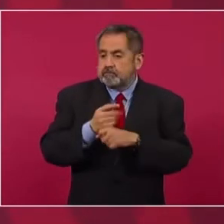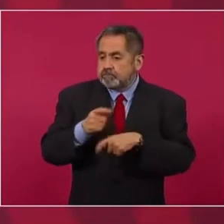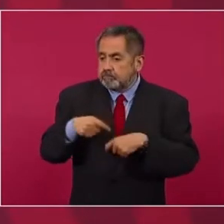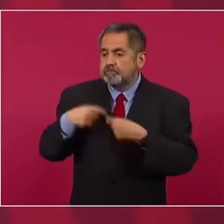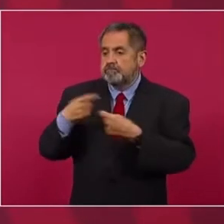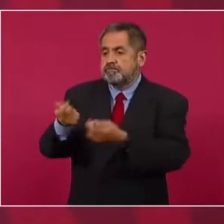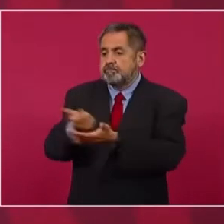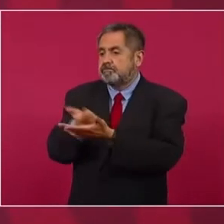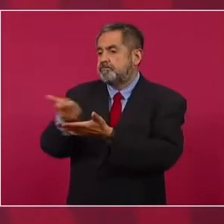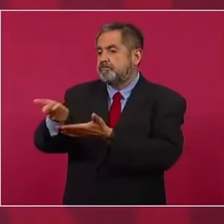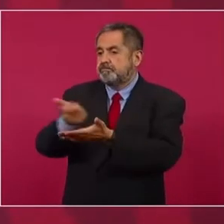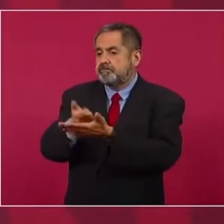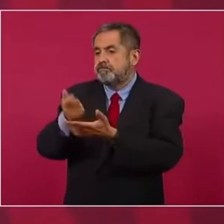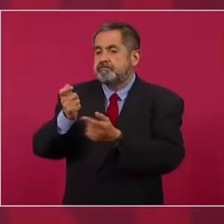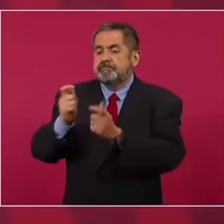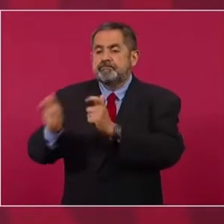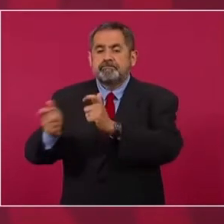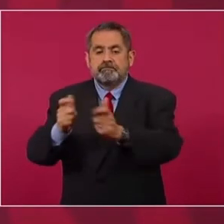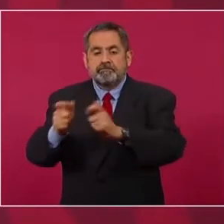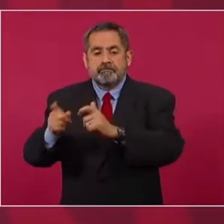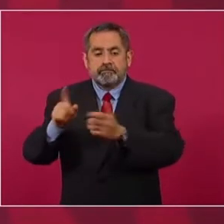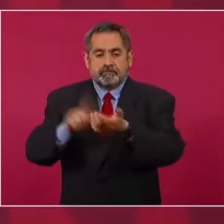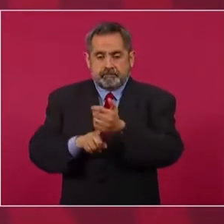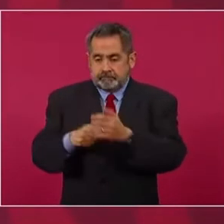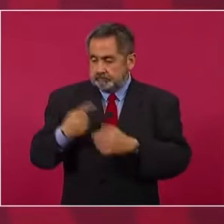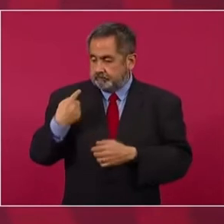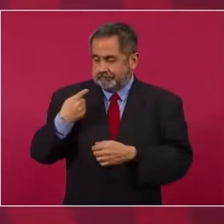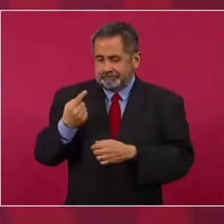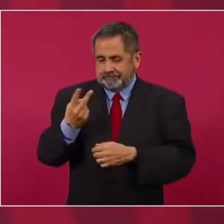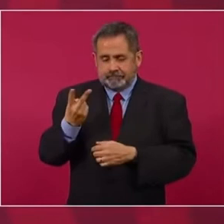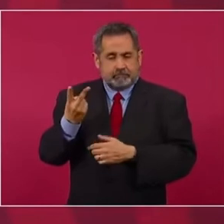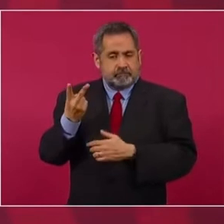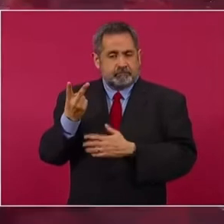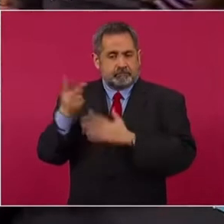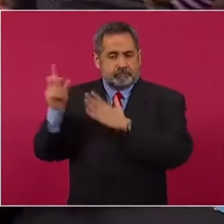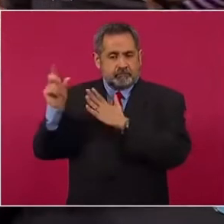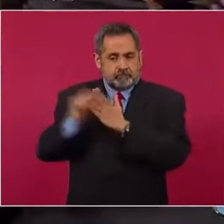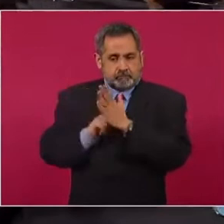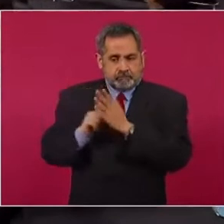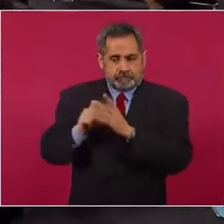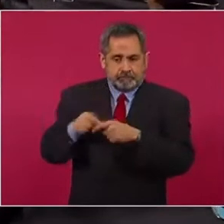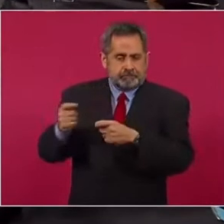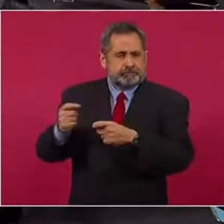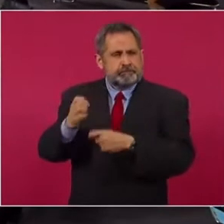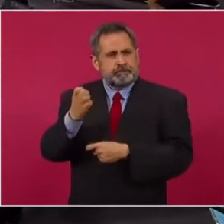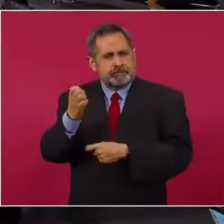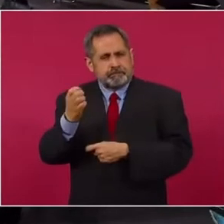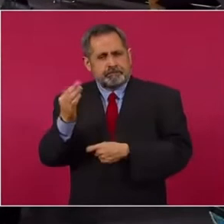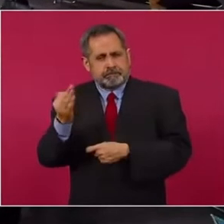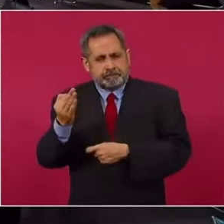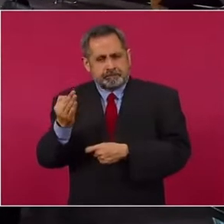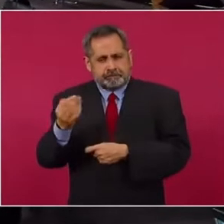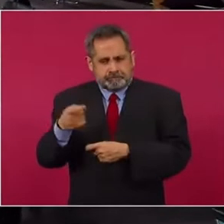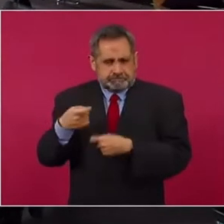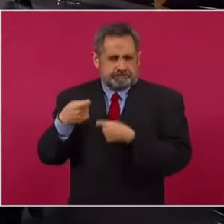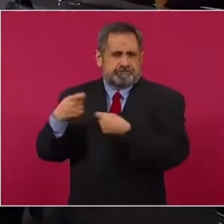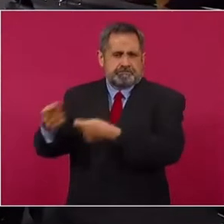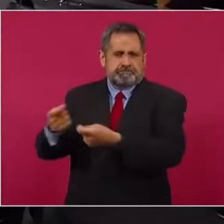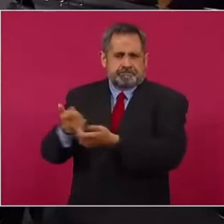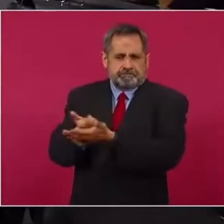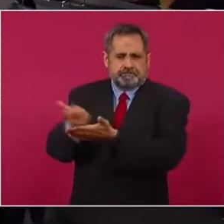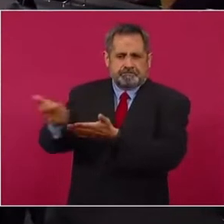pago de este bimestre, que es enero o febrero,